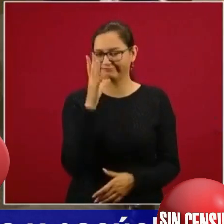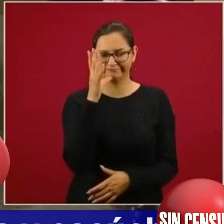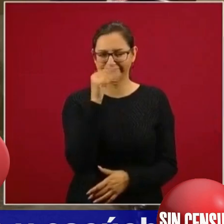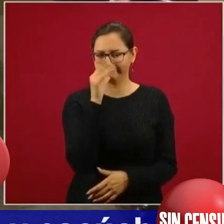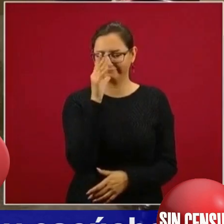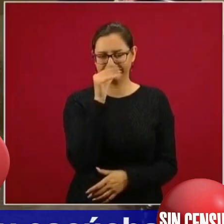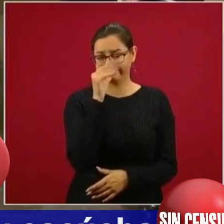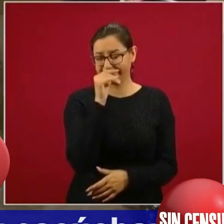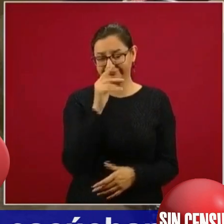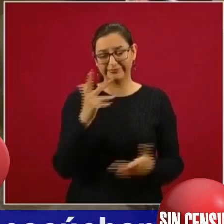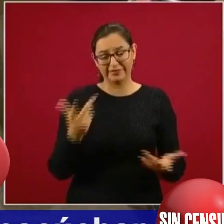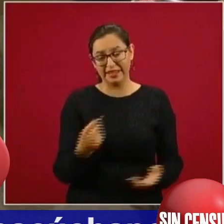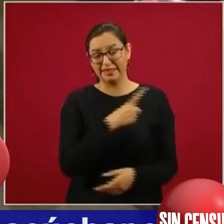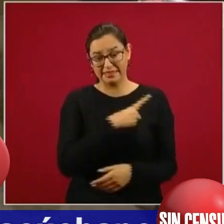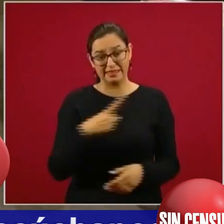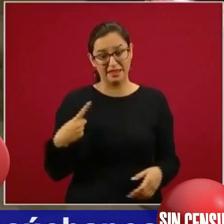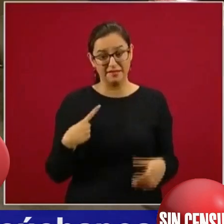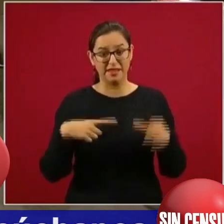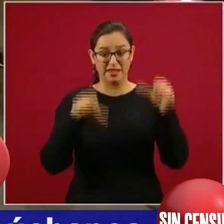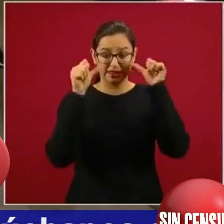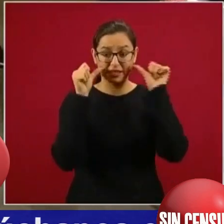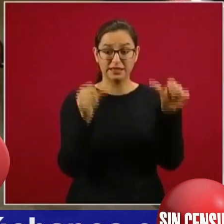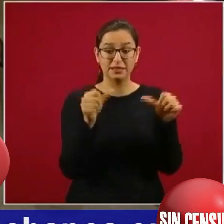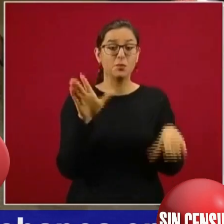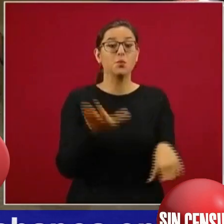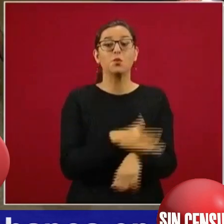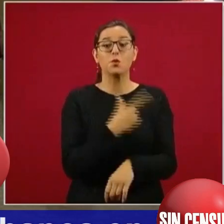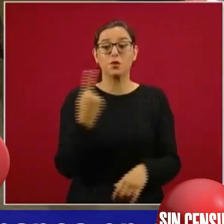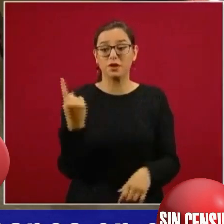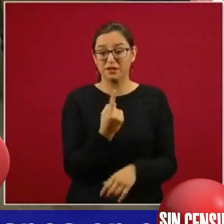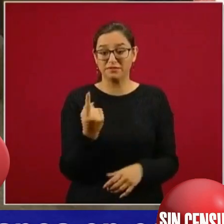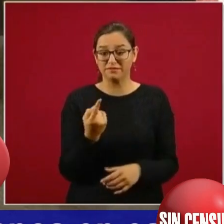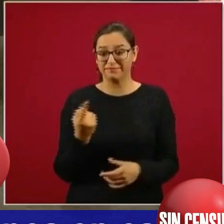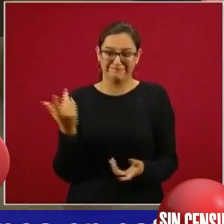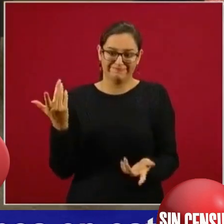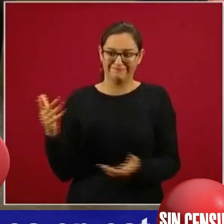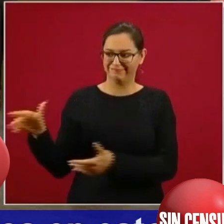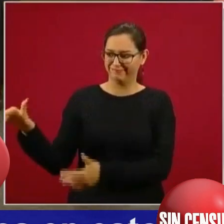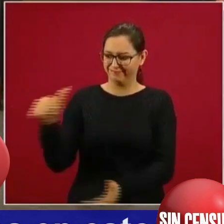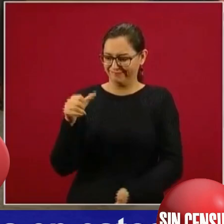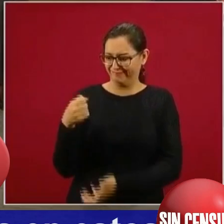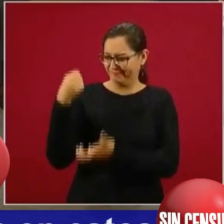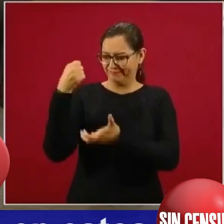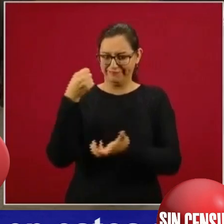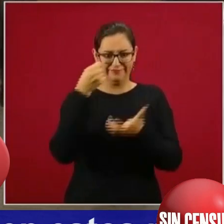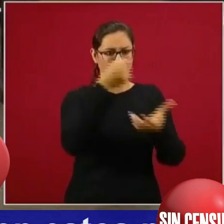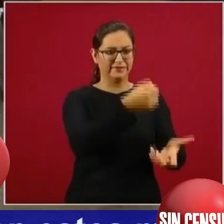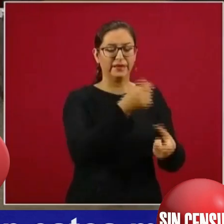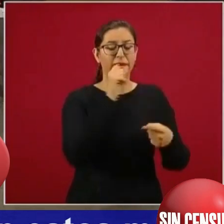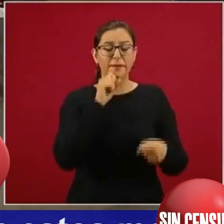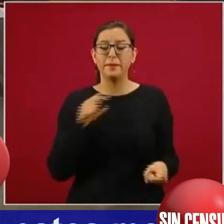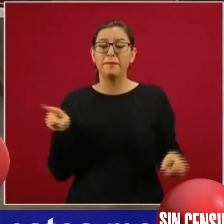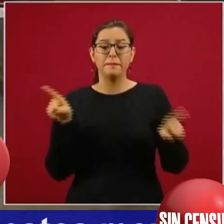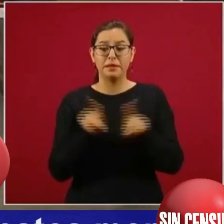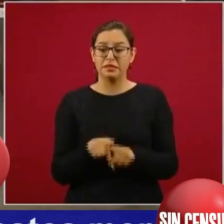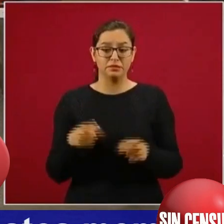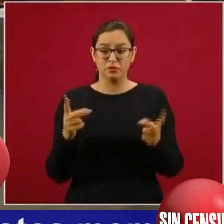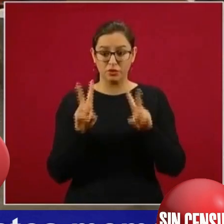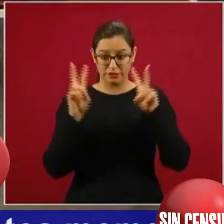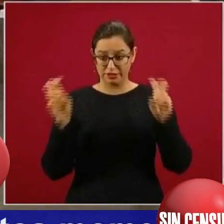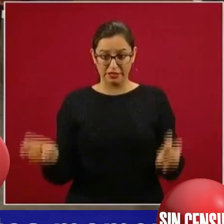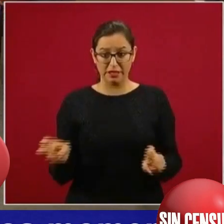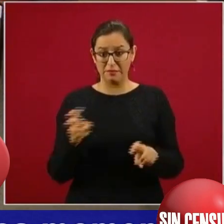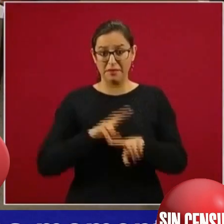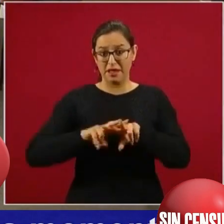se trata de inversiones, es como el tren Toluca-Ciudad de